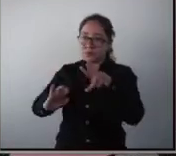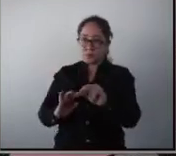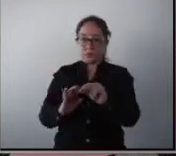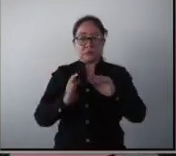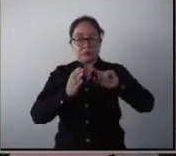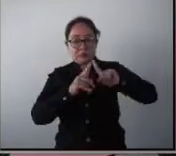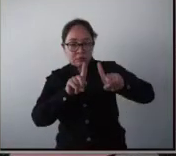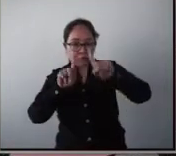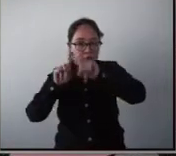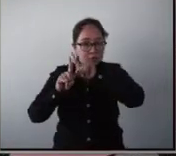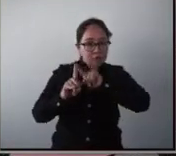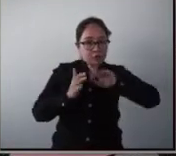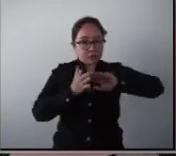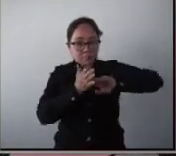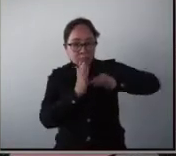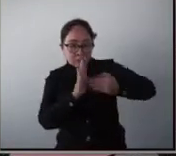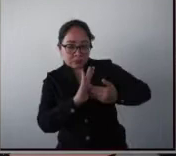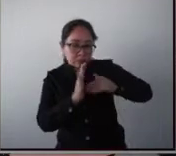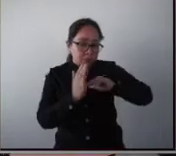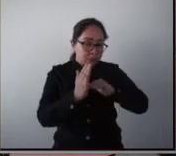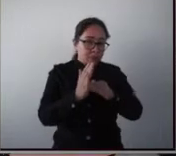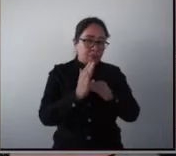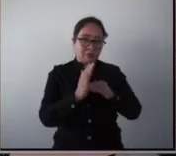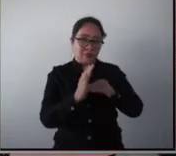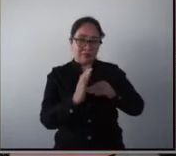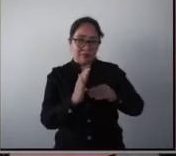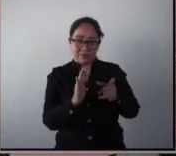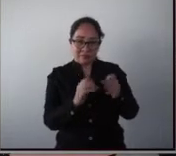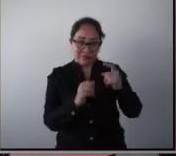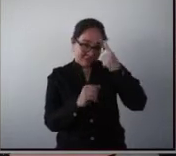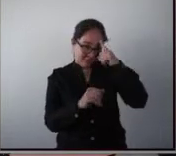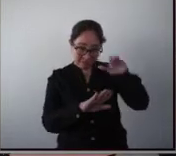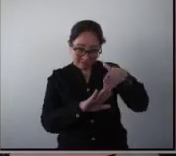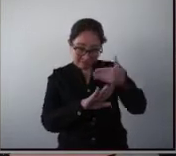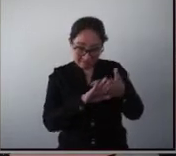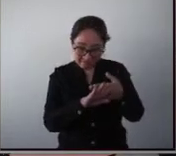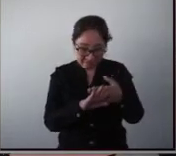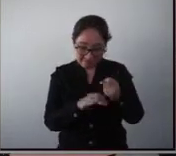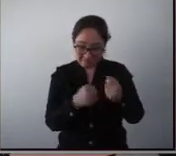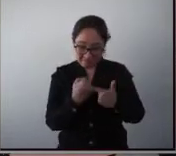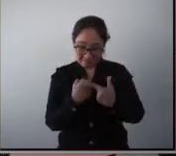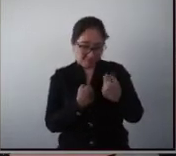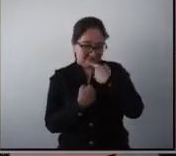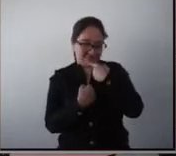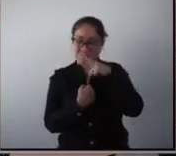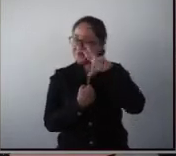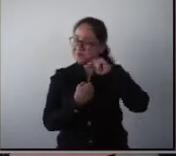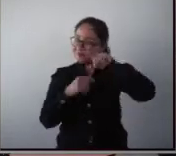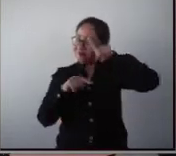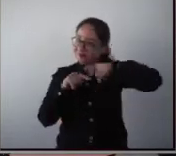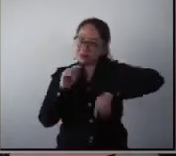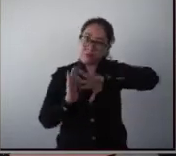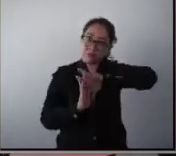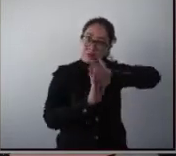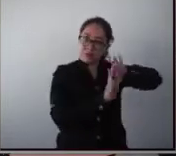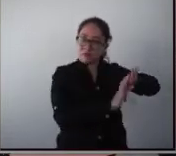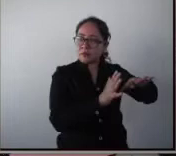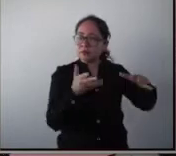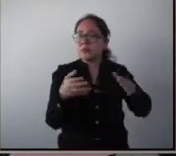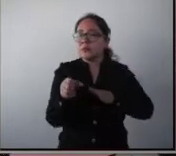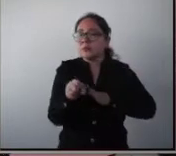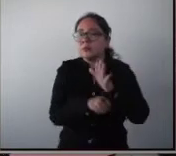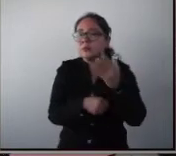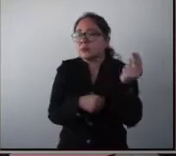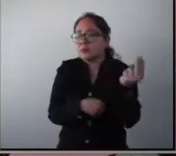que sean no invasivas y no farmacológicas. ¿Qué necesitamos? Bueno,